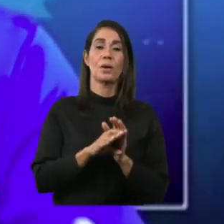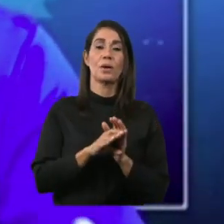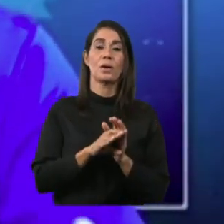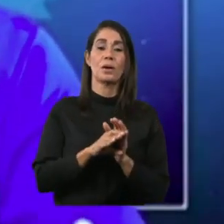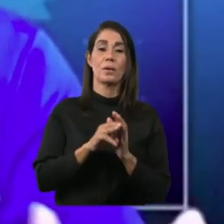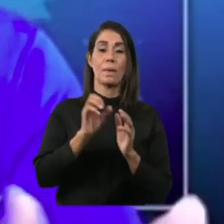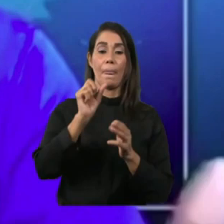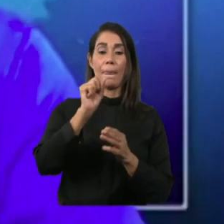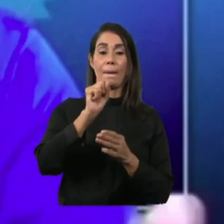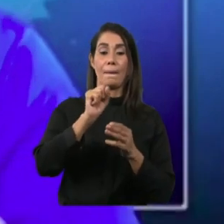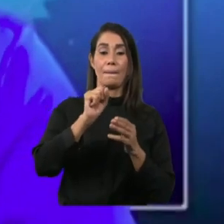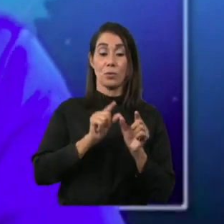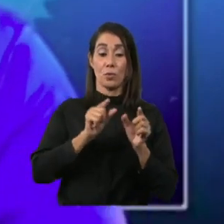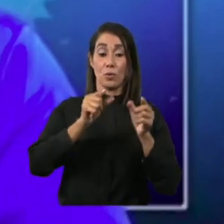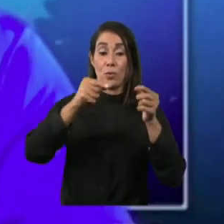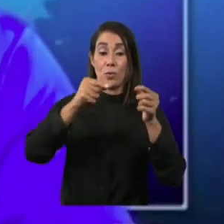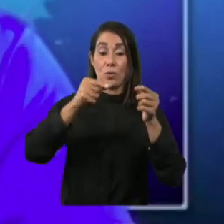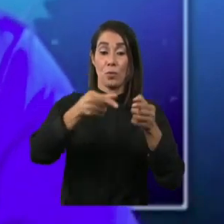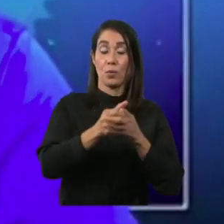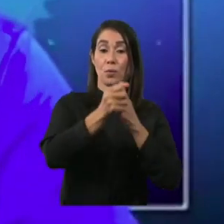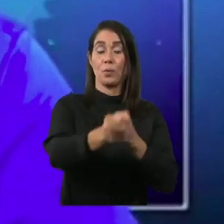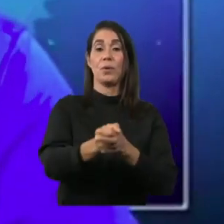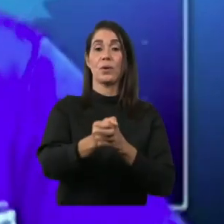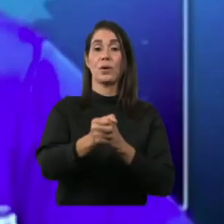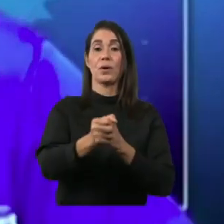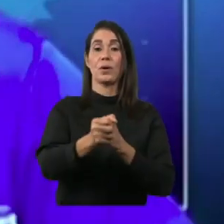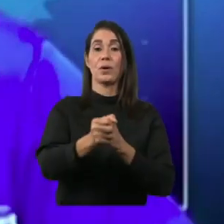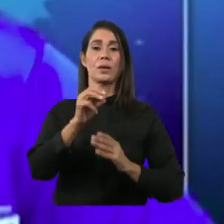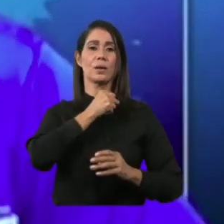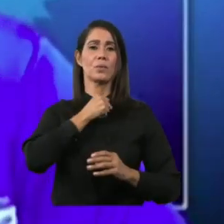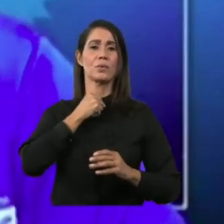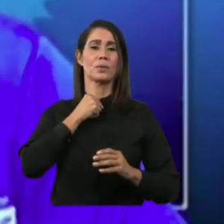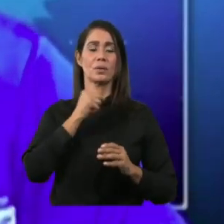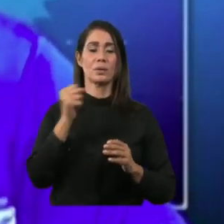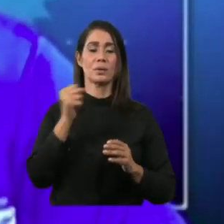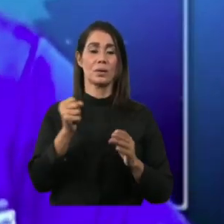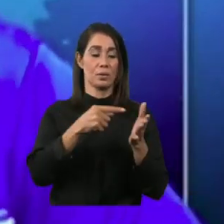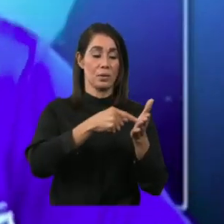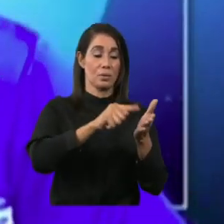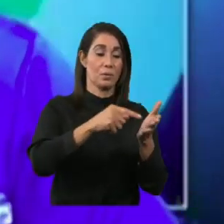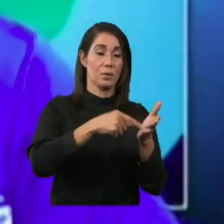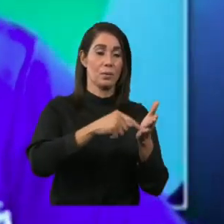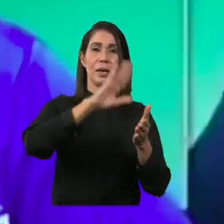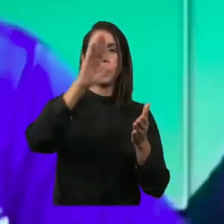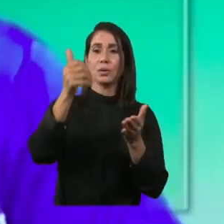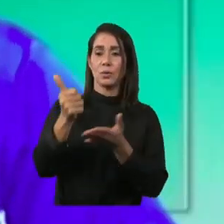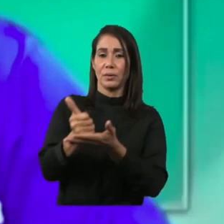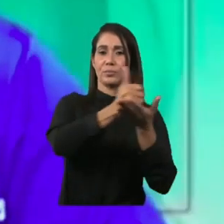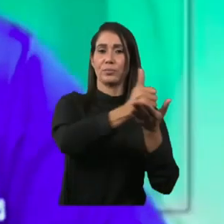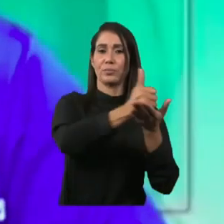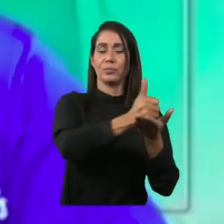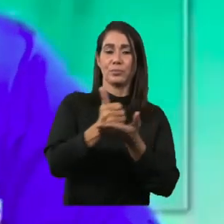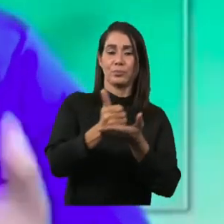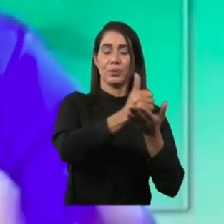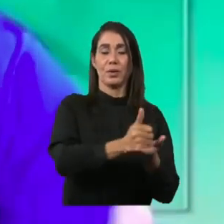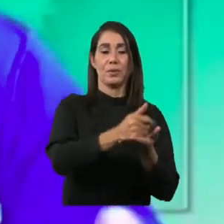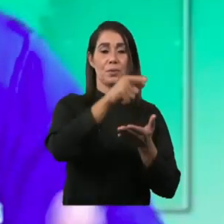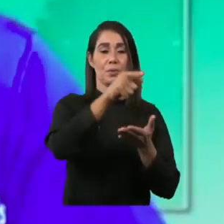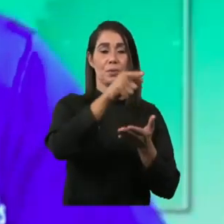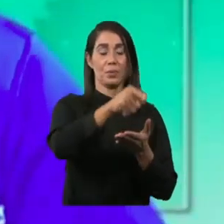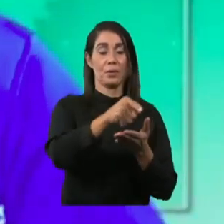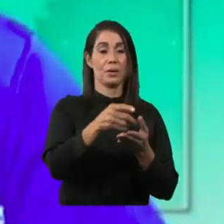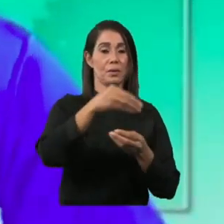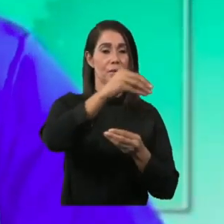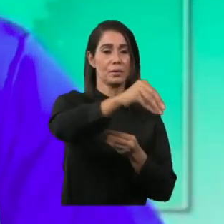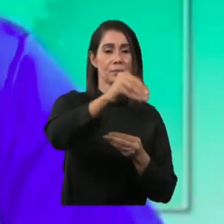Movimiento Fuerza Viva, que dirige el padre Moncho, no sé si tú lo conoces, hace un reporte de todas las ayudas y asistencia que está dando, principalmente